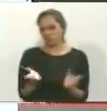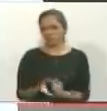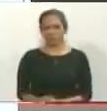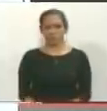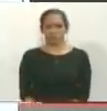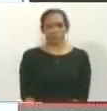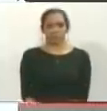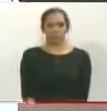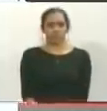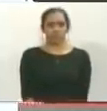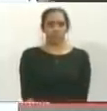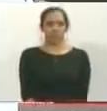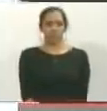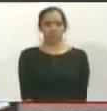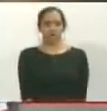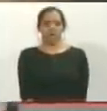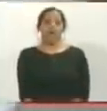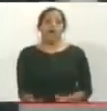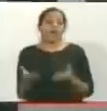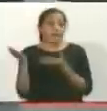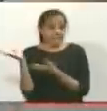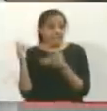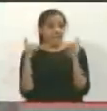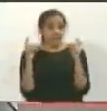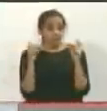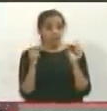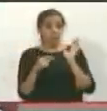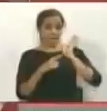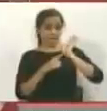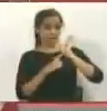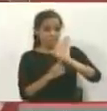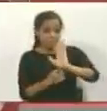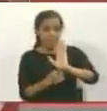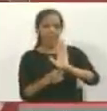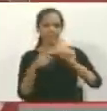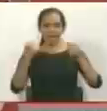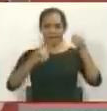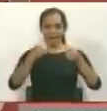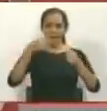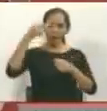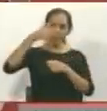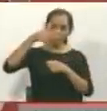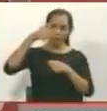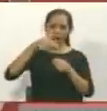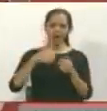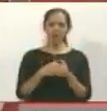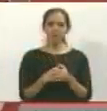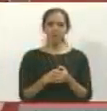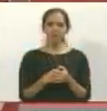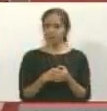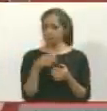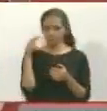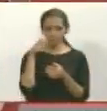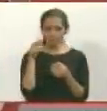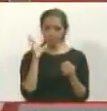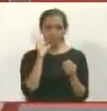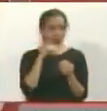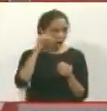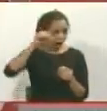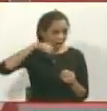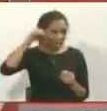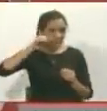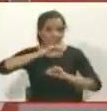Aquí está. Y aquí está la foto que ellos sacaron, ¿no? Del carro que le cayeron a tiro. Plomo que nadie tiene grabado.